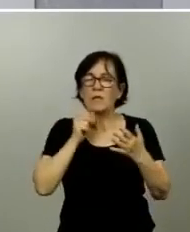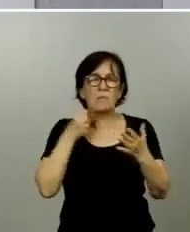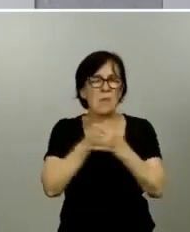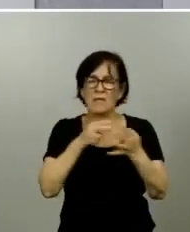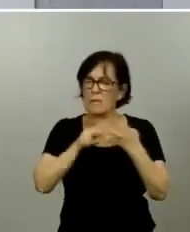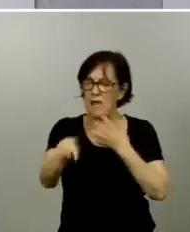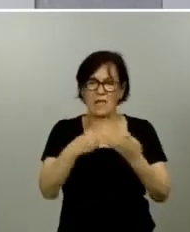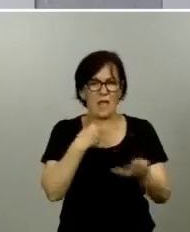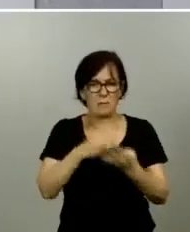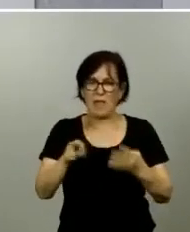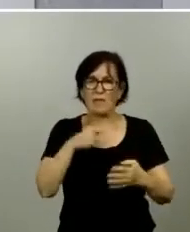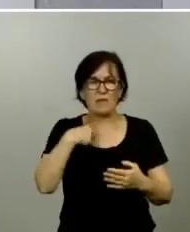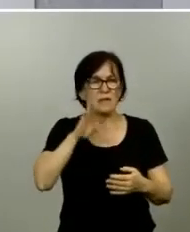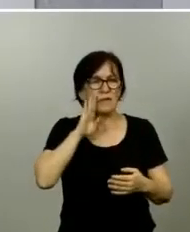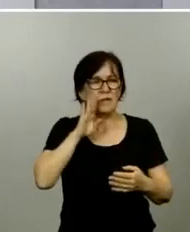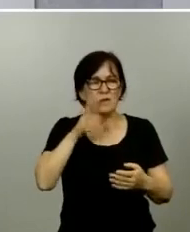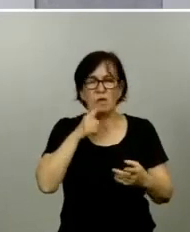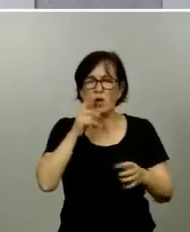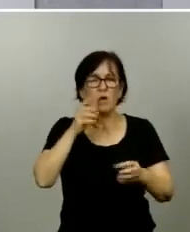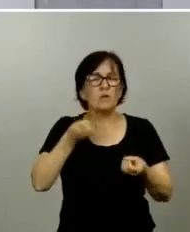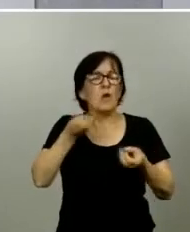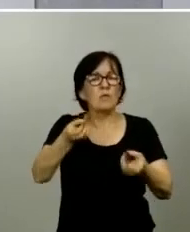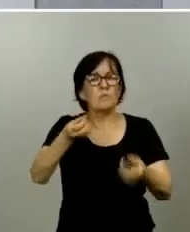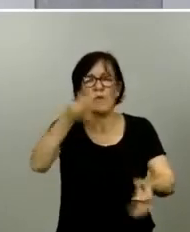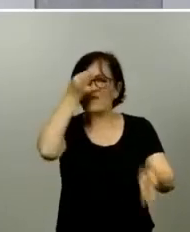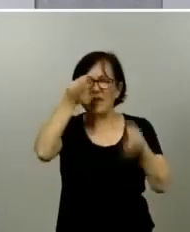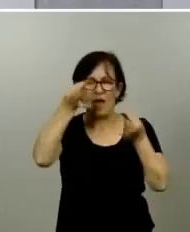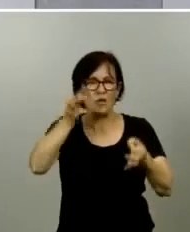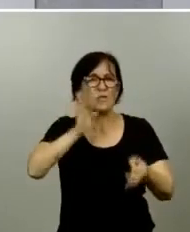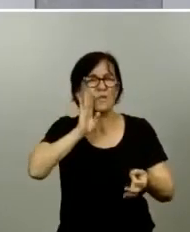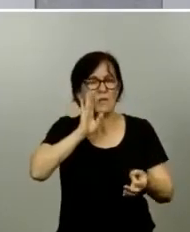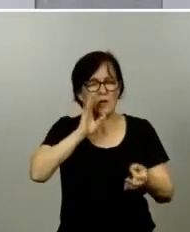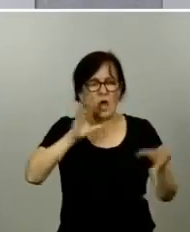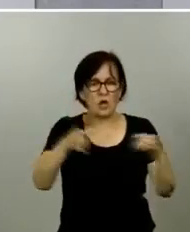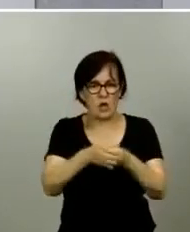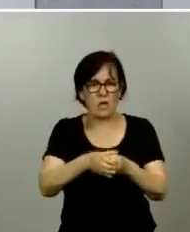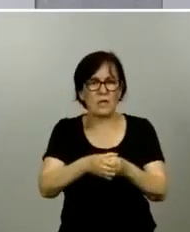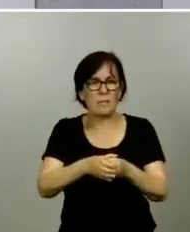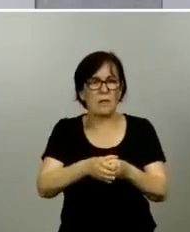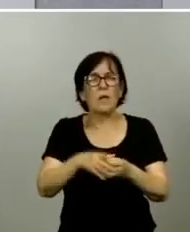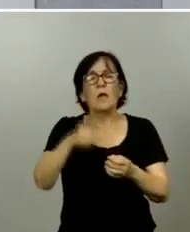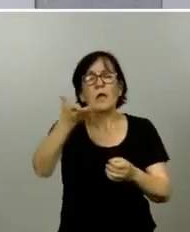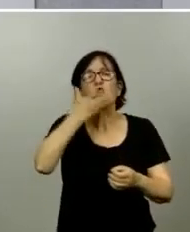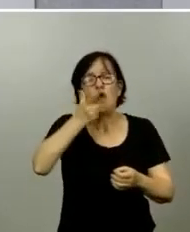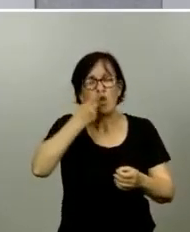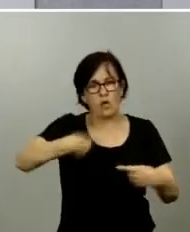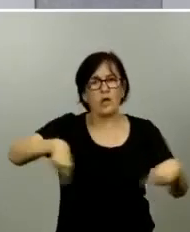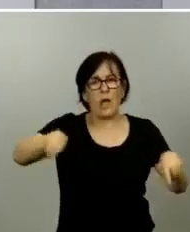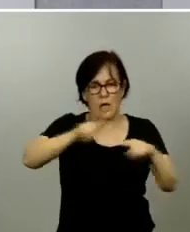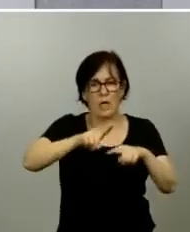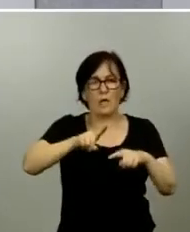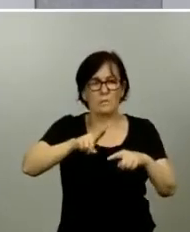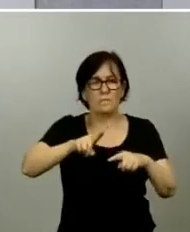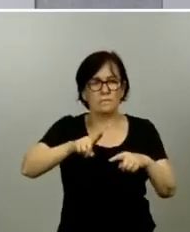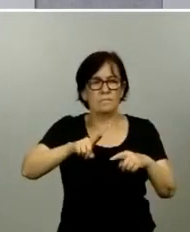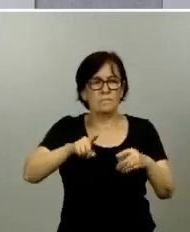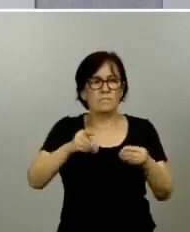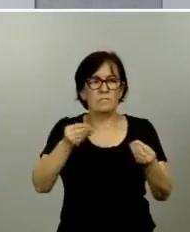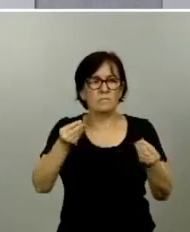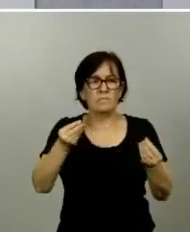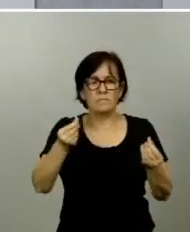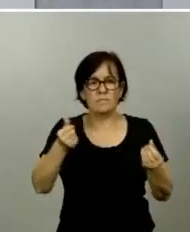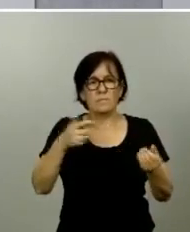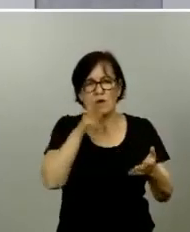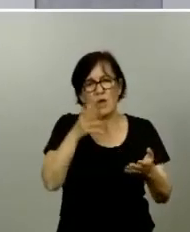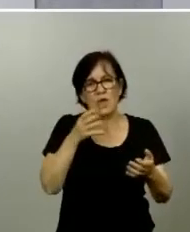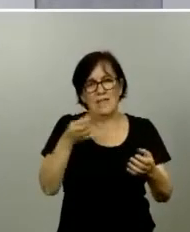manifestando proporcionando todos los datos que hacen referencia a este colectivo para que en fin se conozca en fin lo que ha sucedido